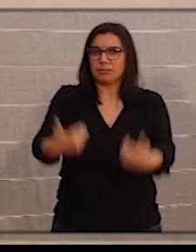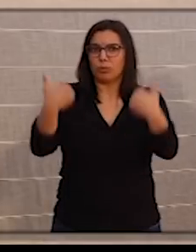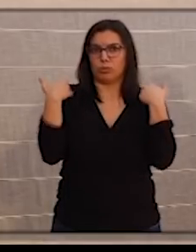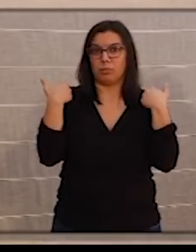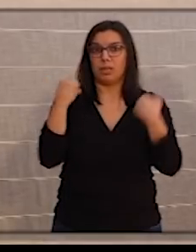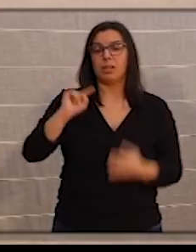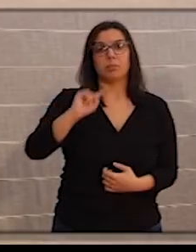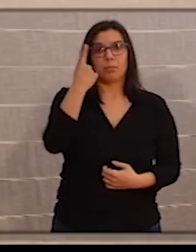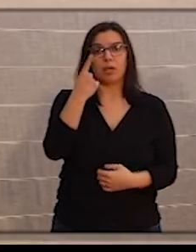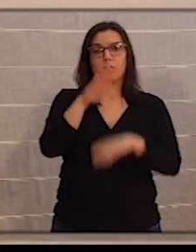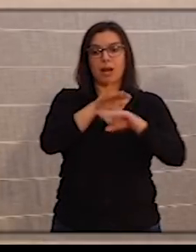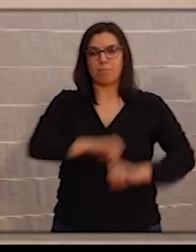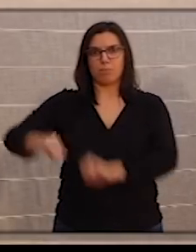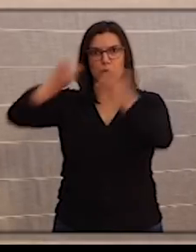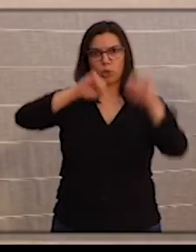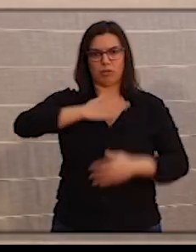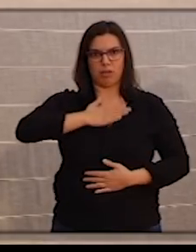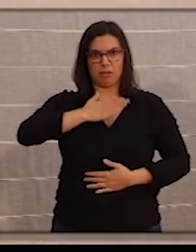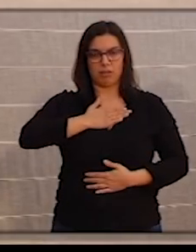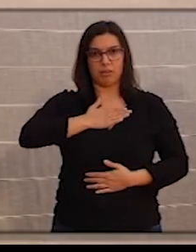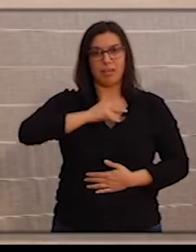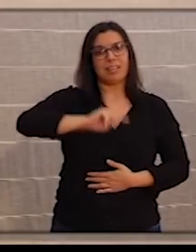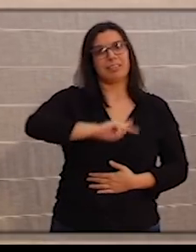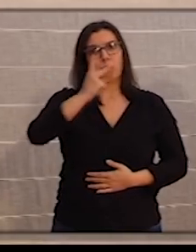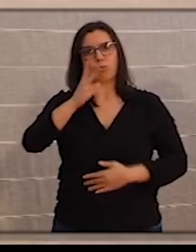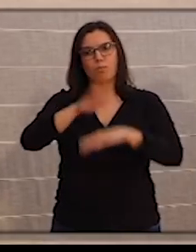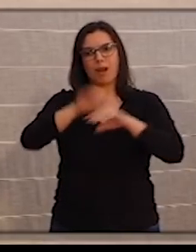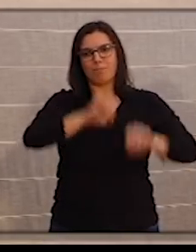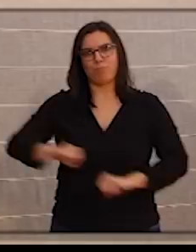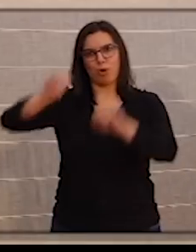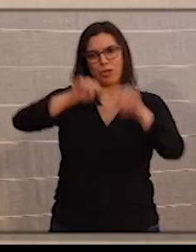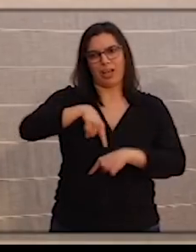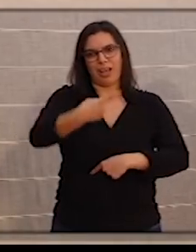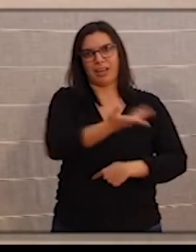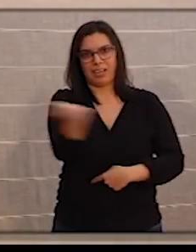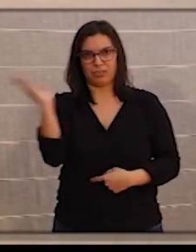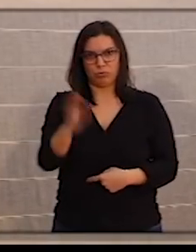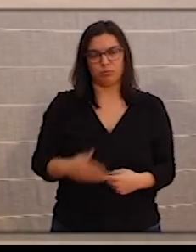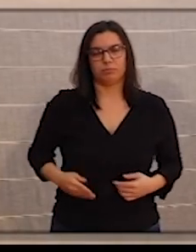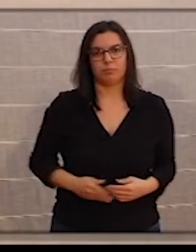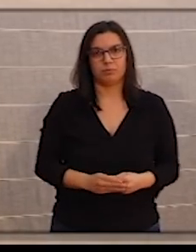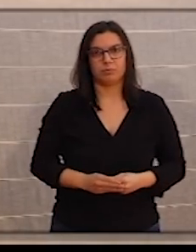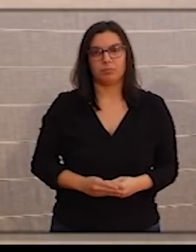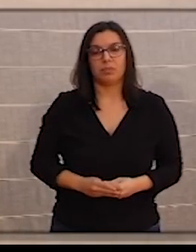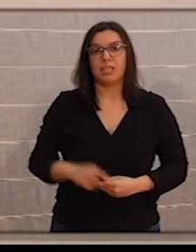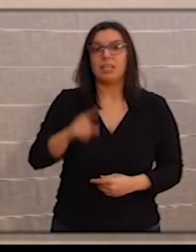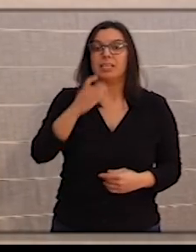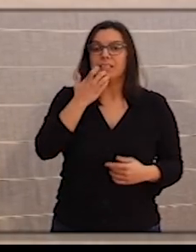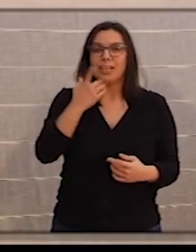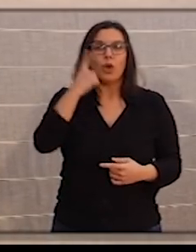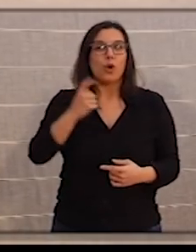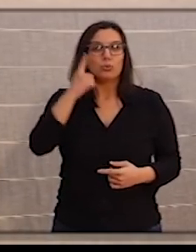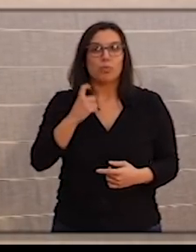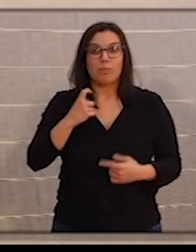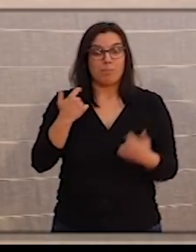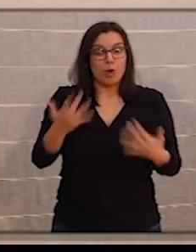primer lugar, para protegerse a sí mismas y, en segundo lugar, para proteger a los demás. Cuanto antes cambiemos los hábitos,